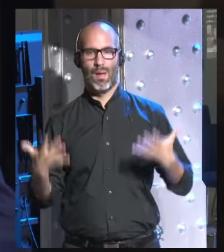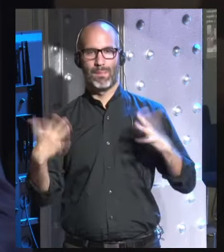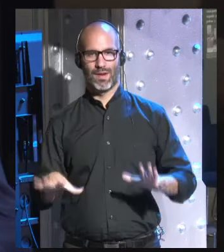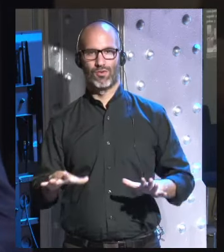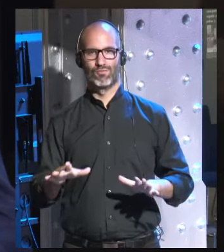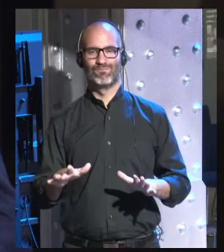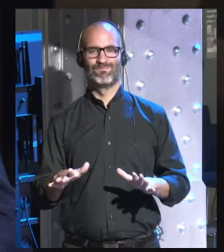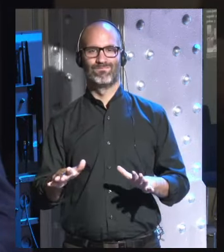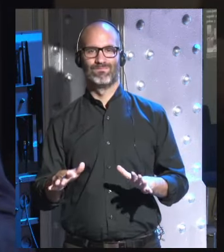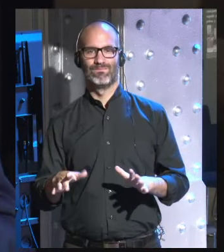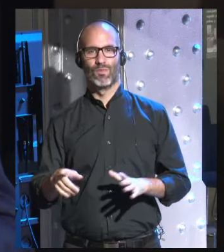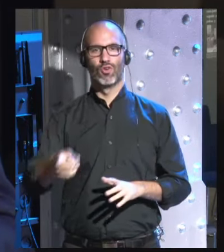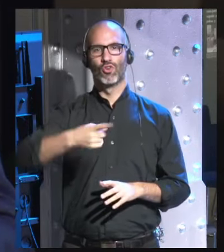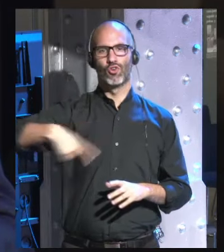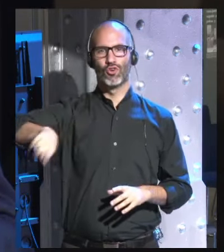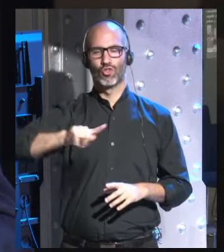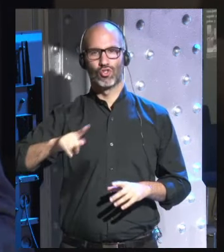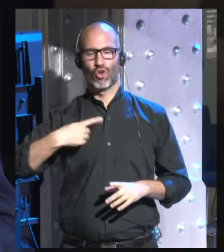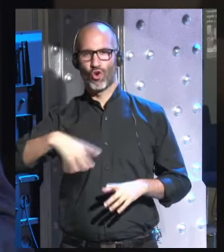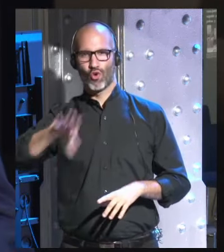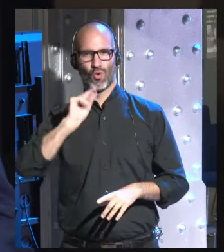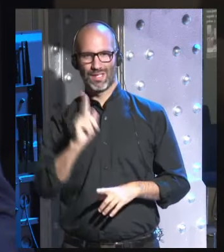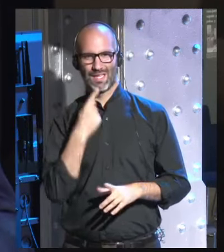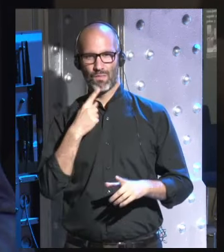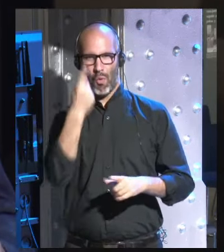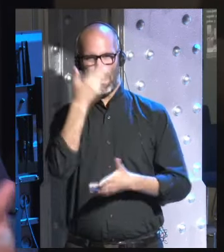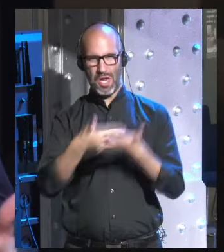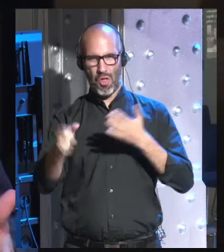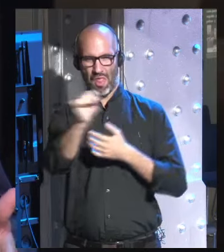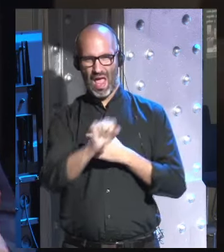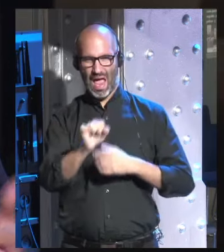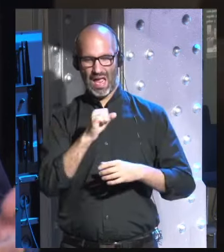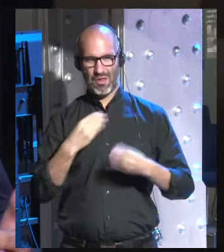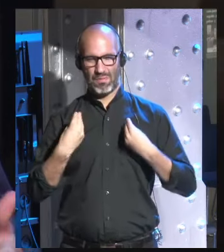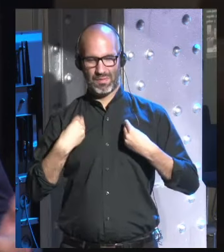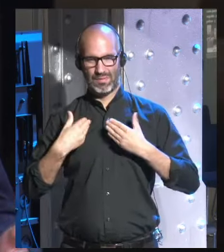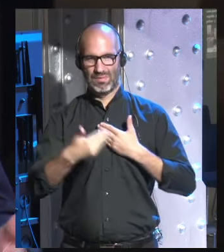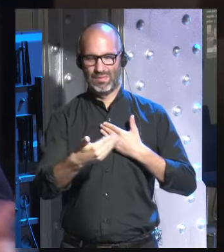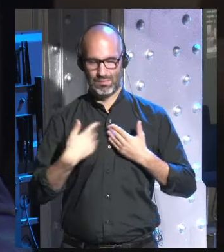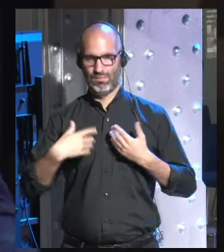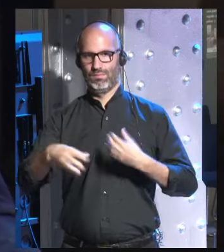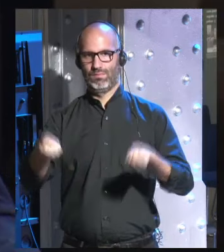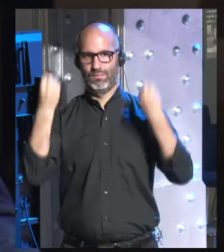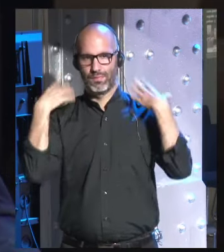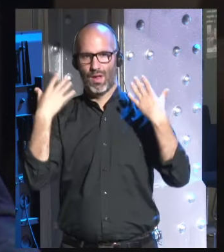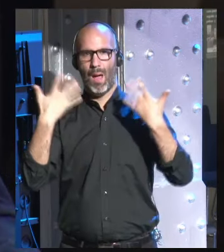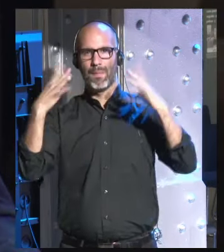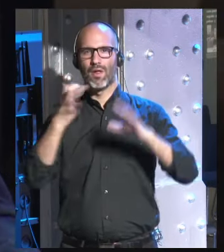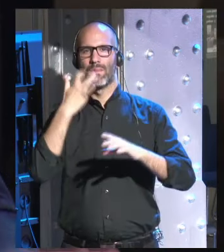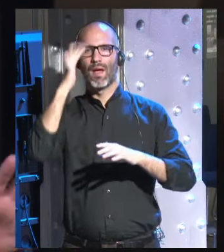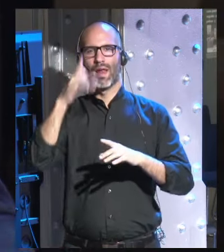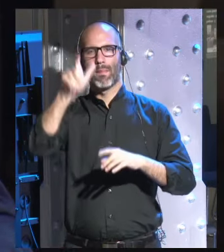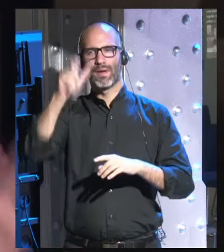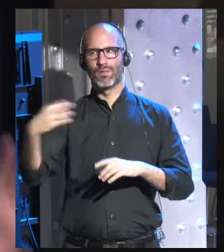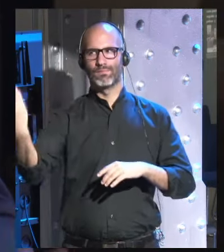no entendemos lo que implica vivir un millón de años pero si se te acerca alguien y te pregunta ¿quieres vivir unos 10